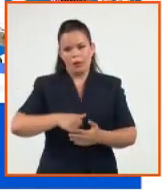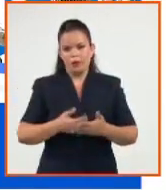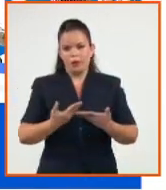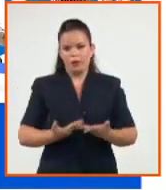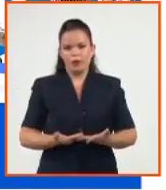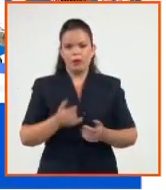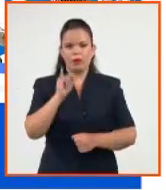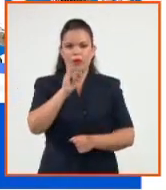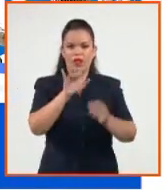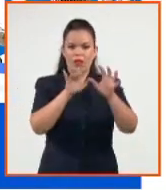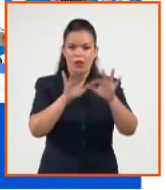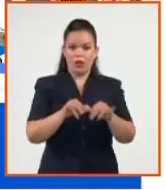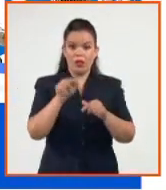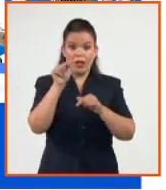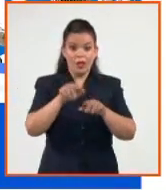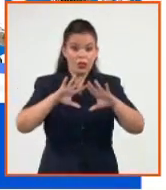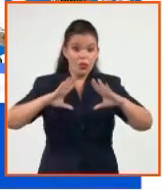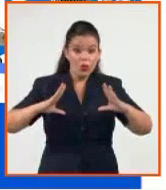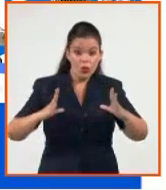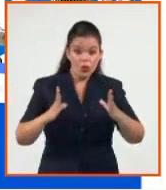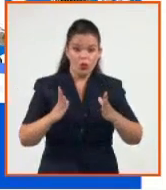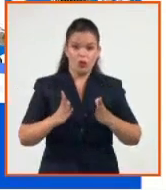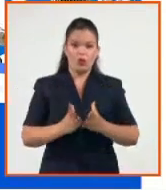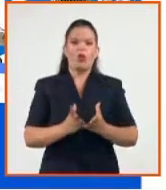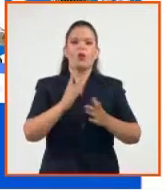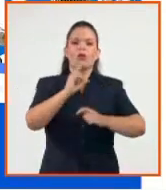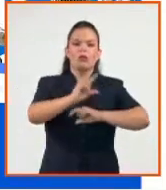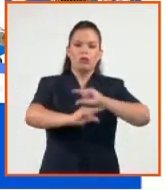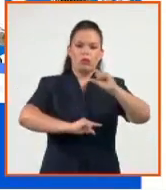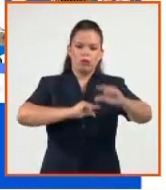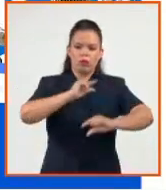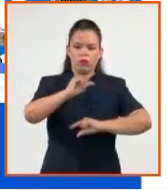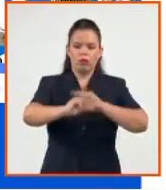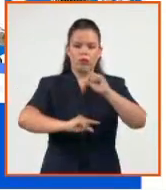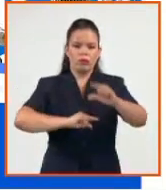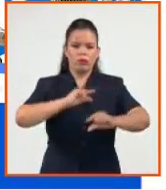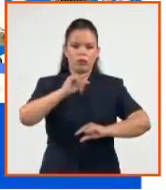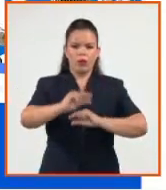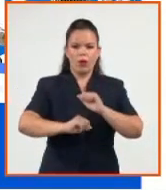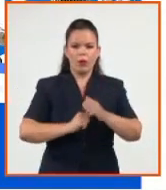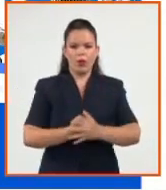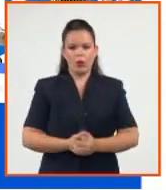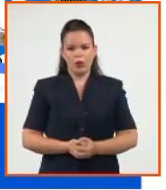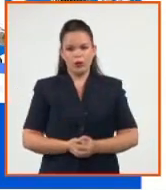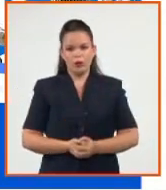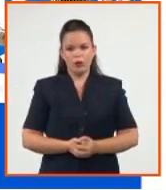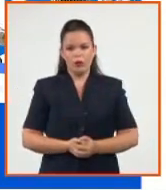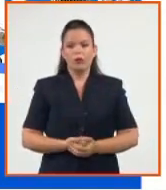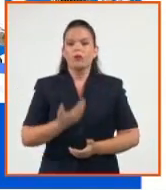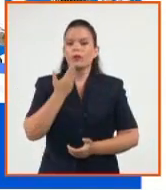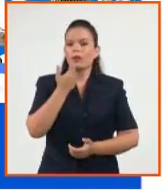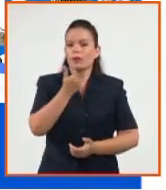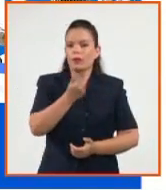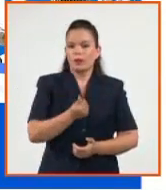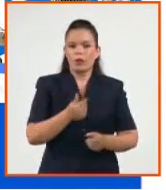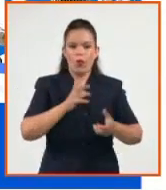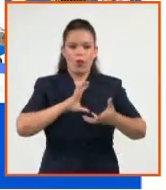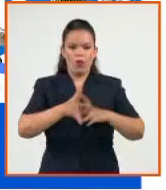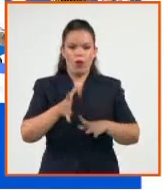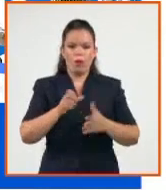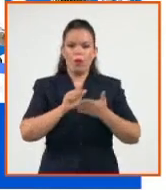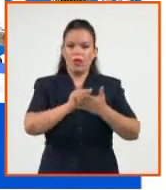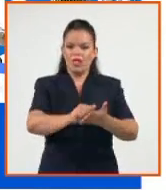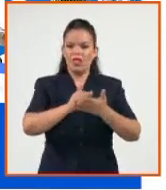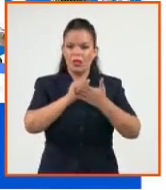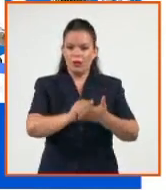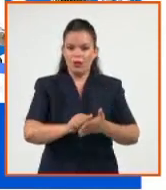desarrolla en la misma medida que desarrollemos las capacidades de ciberseguridad para los servicios y las infraestructuras de